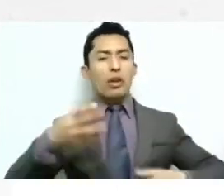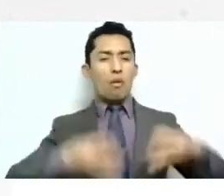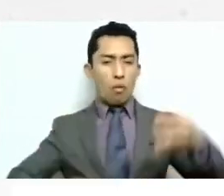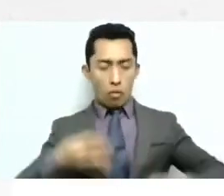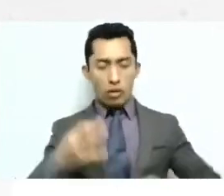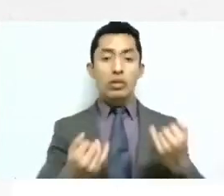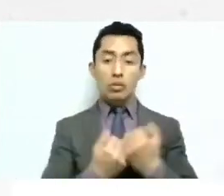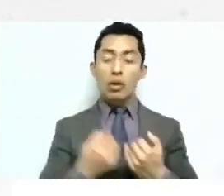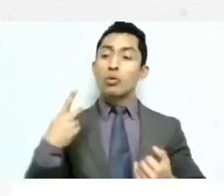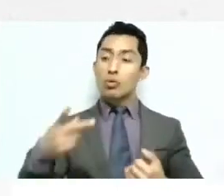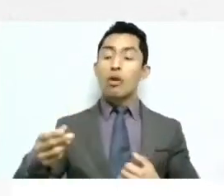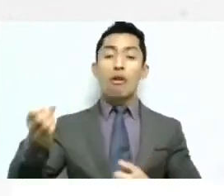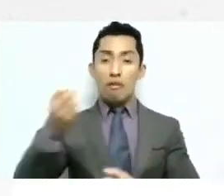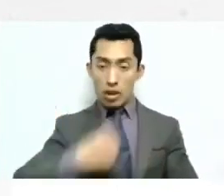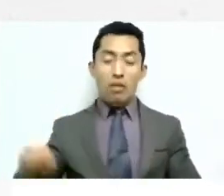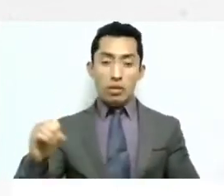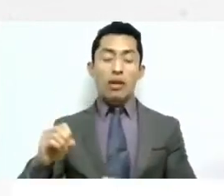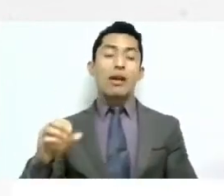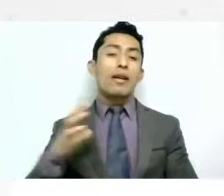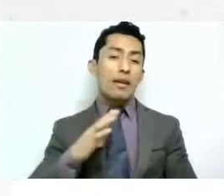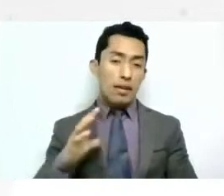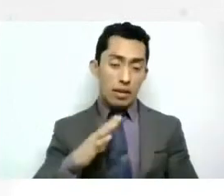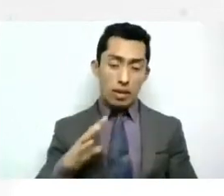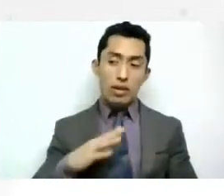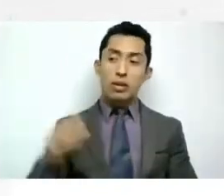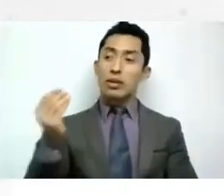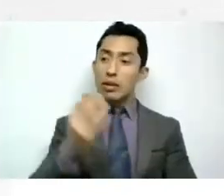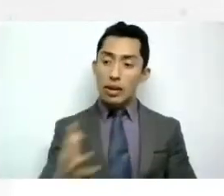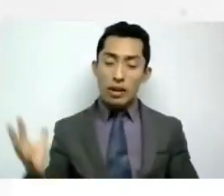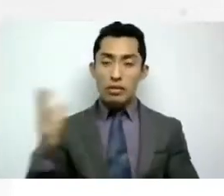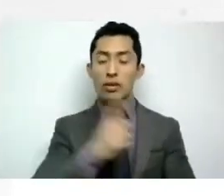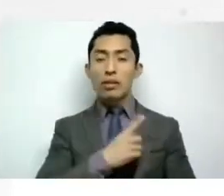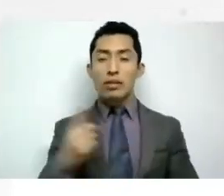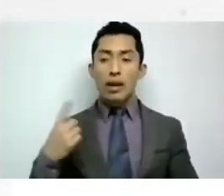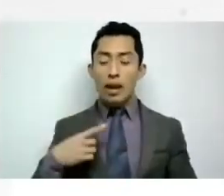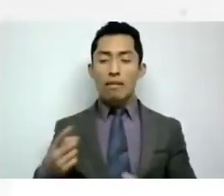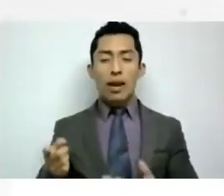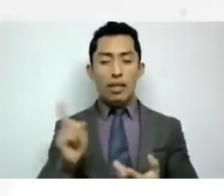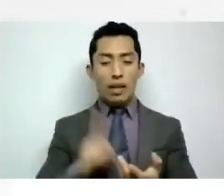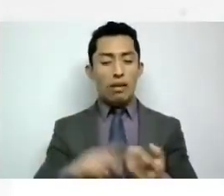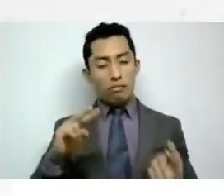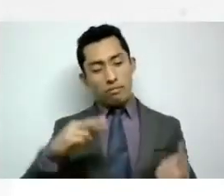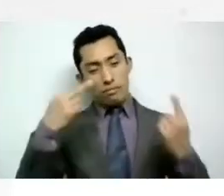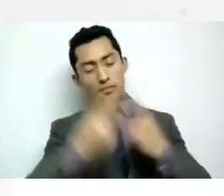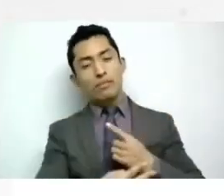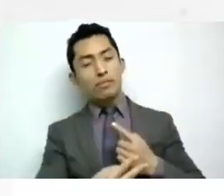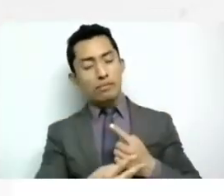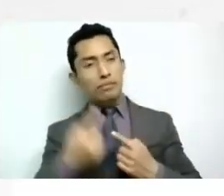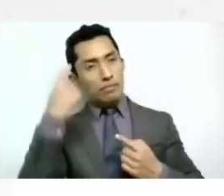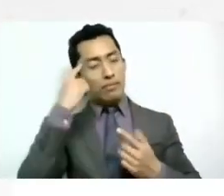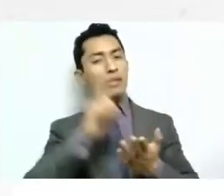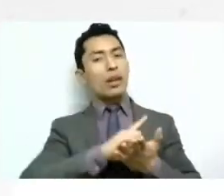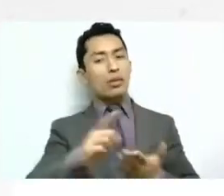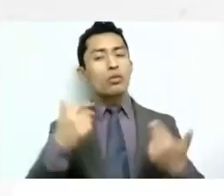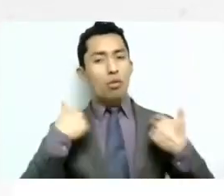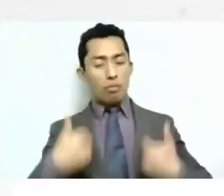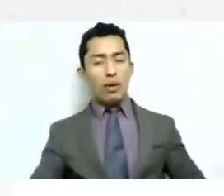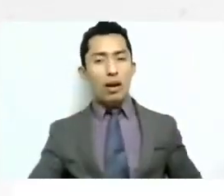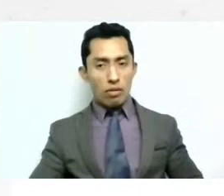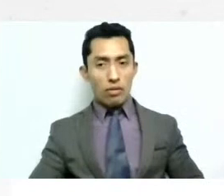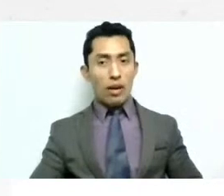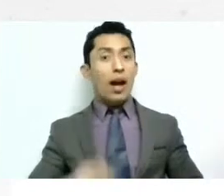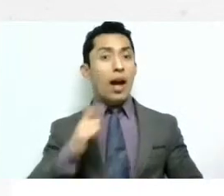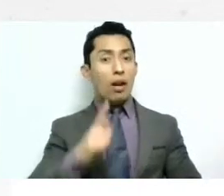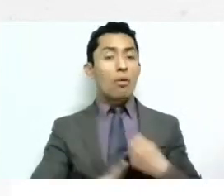obligación ya de de de verlo con perspectiva de derechos humanos cada cada asunto que